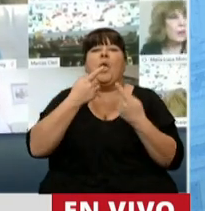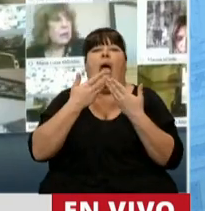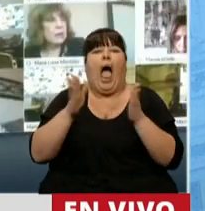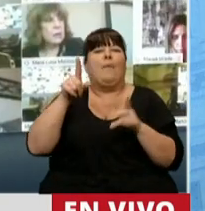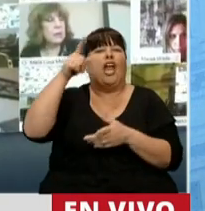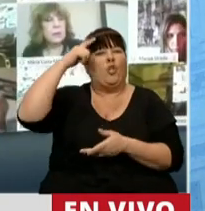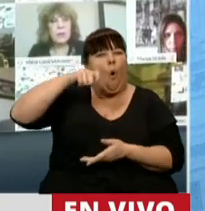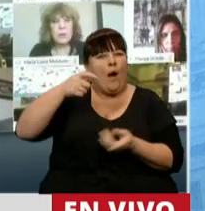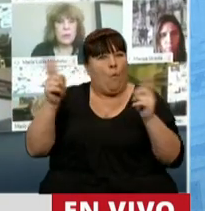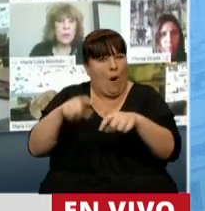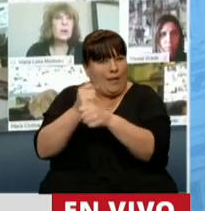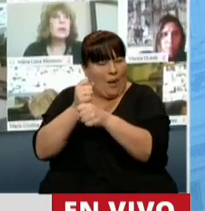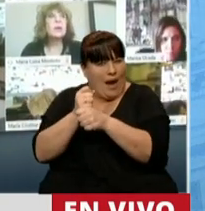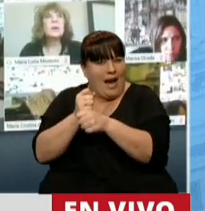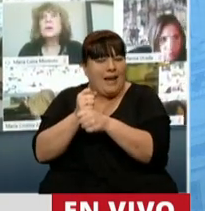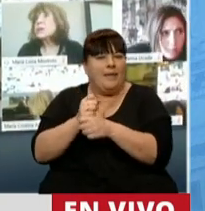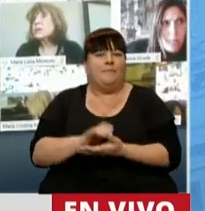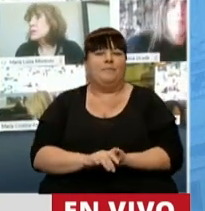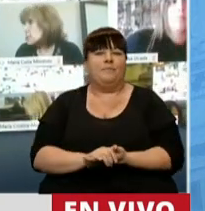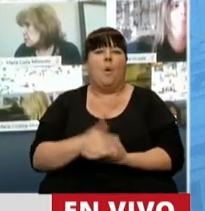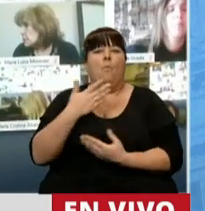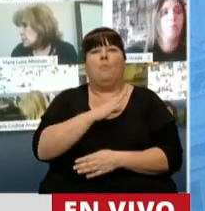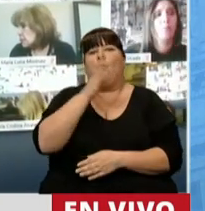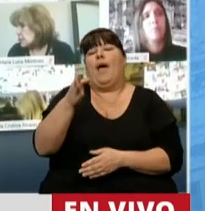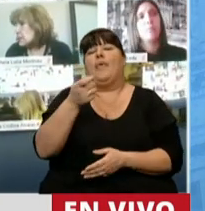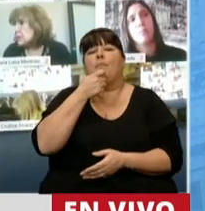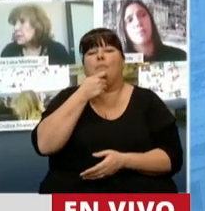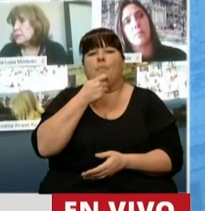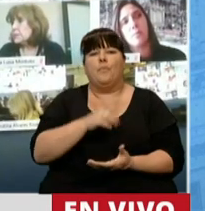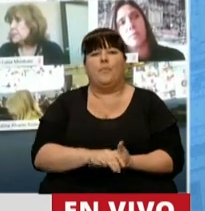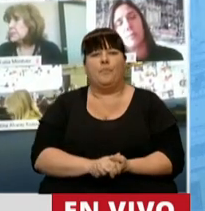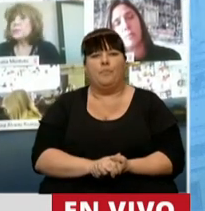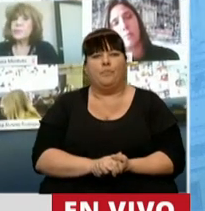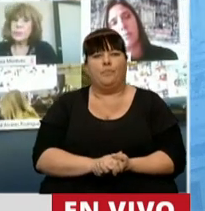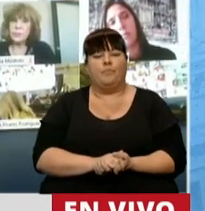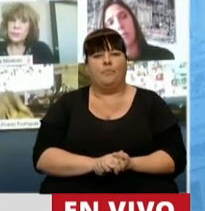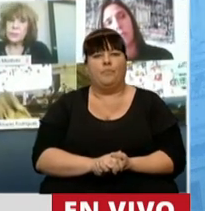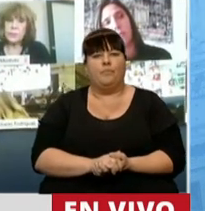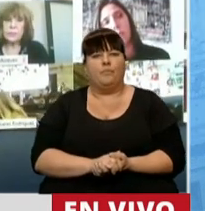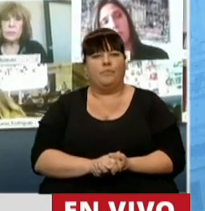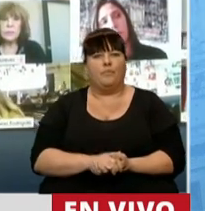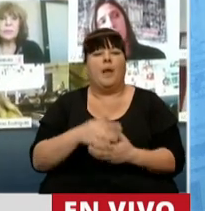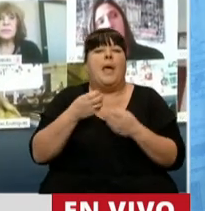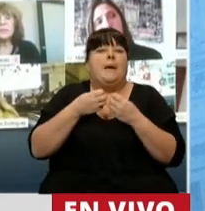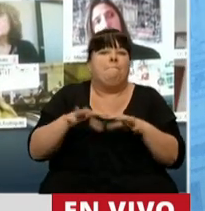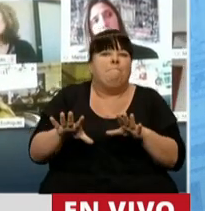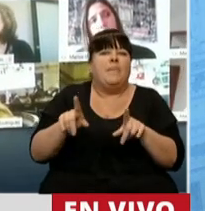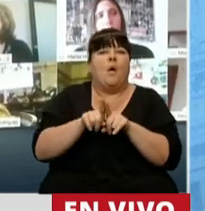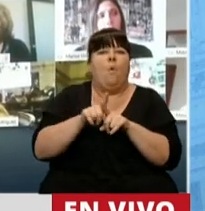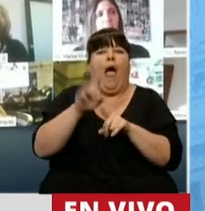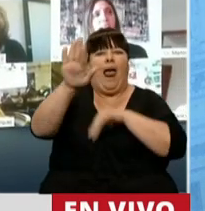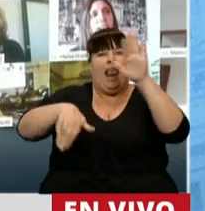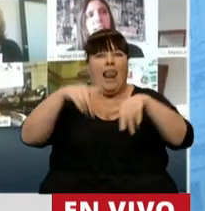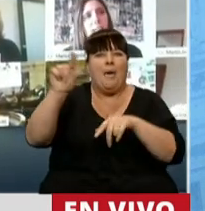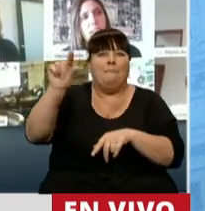tribunales y puedan accederse a las posibilidades de iniciar algún tipo de